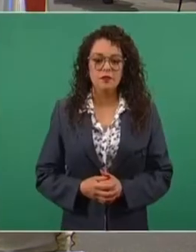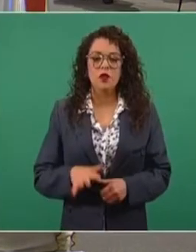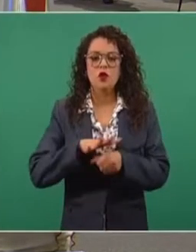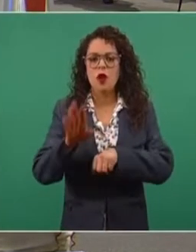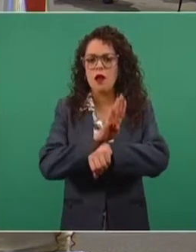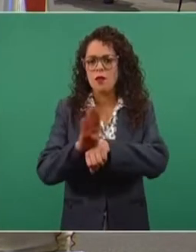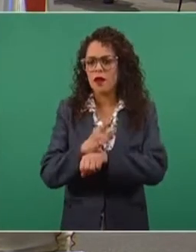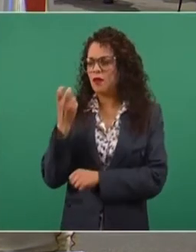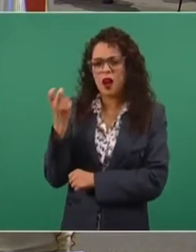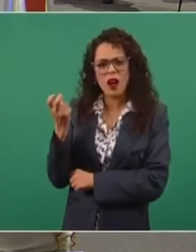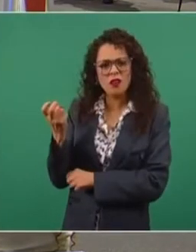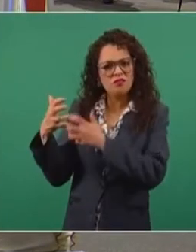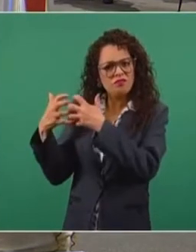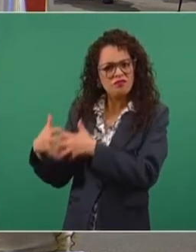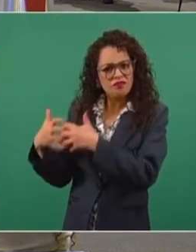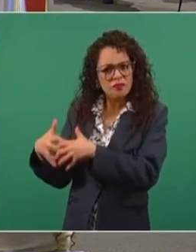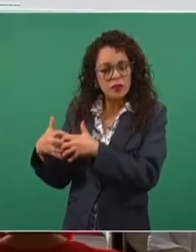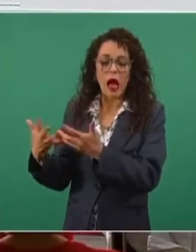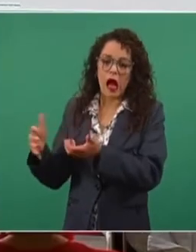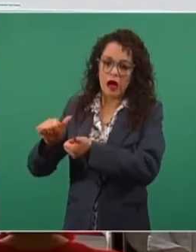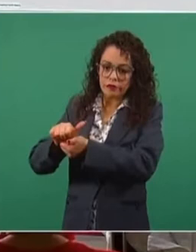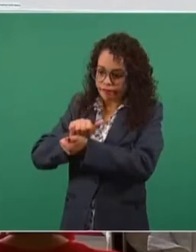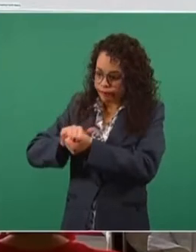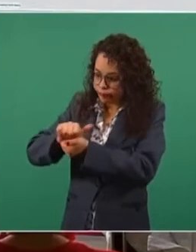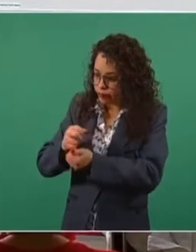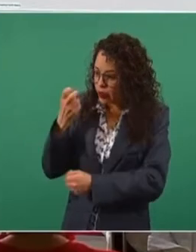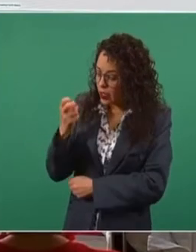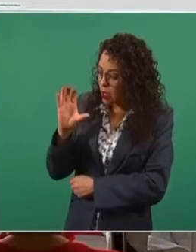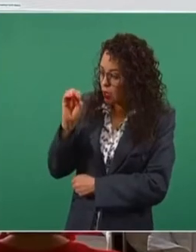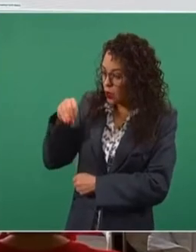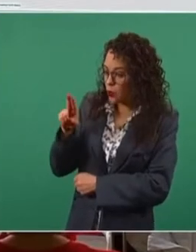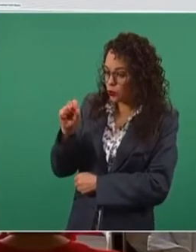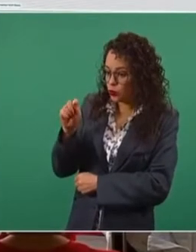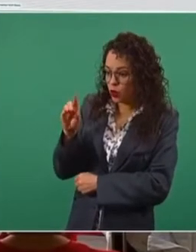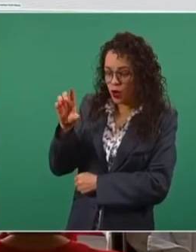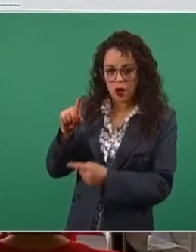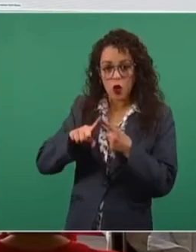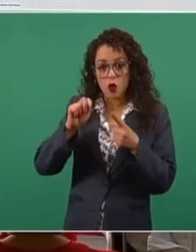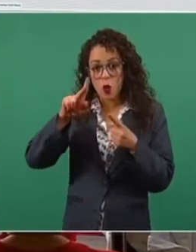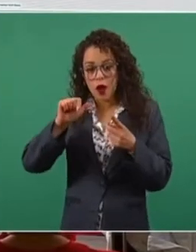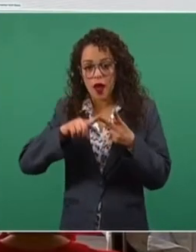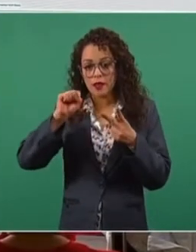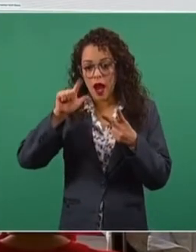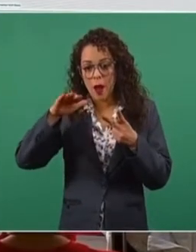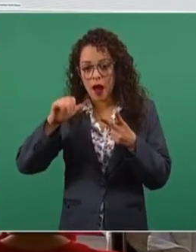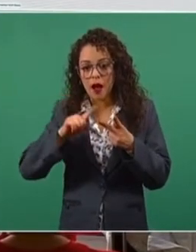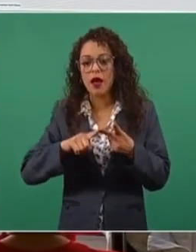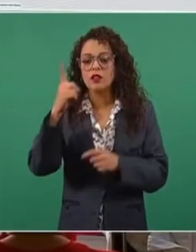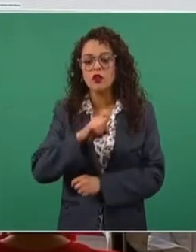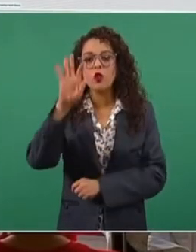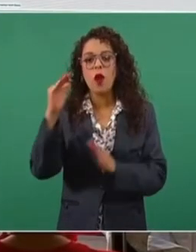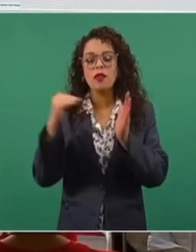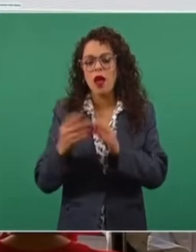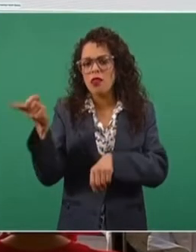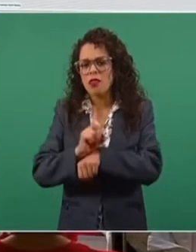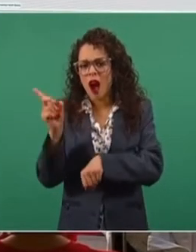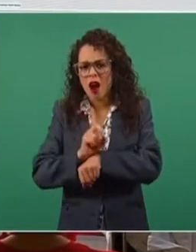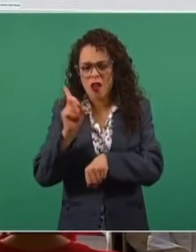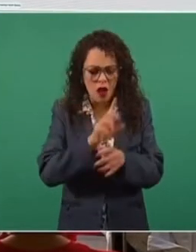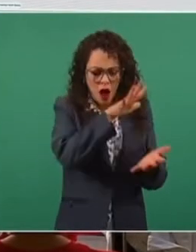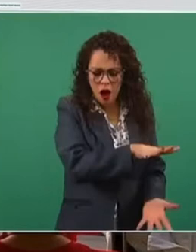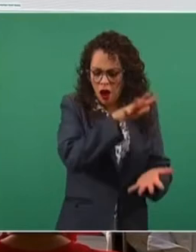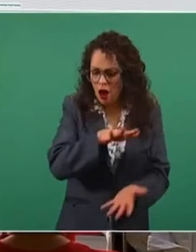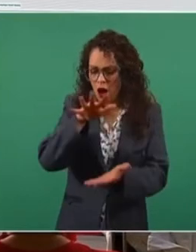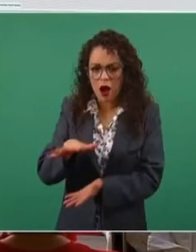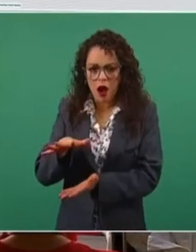traer esta coquizadora? Procesar ese combustóleo de Tula y Salamanca, que son alrededor de 140 mil barriles diarios y los vamos a